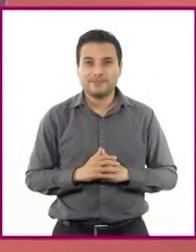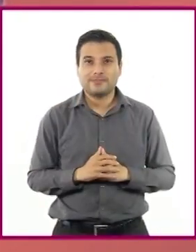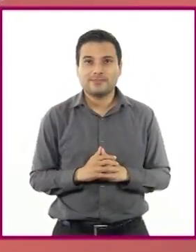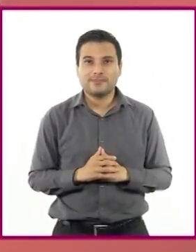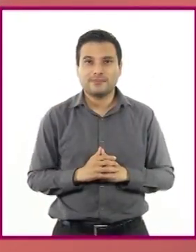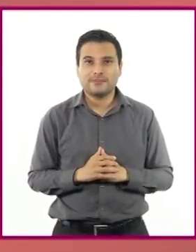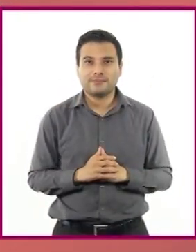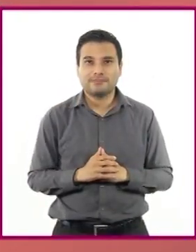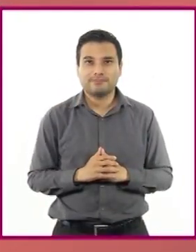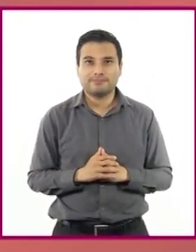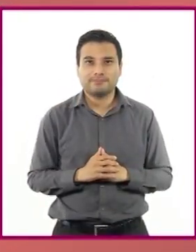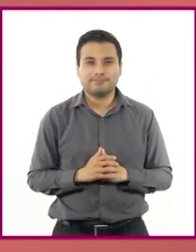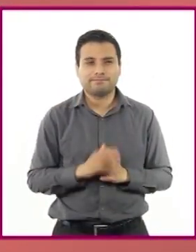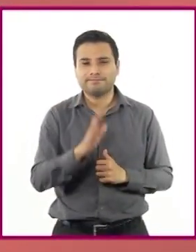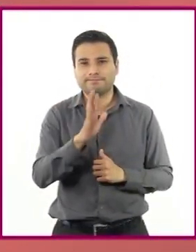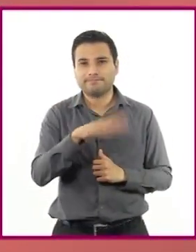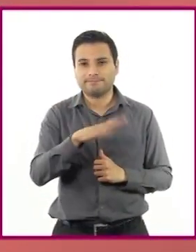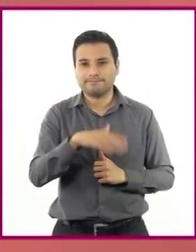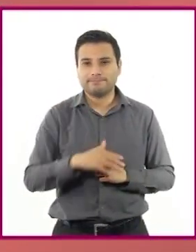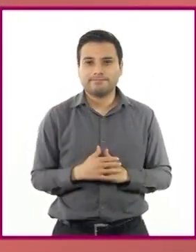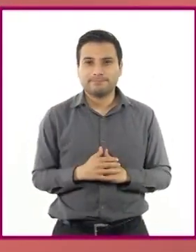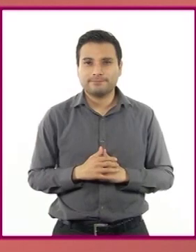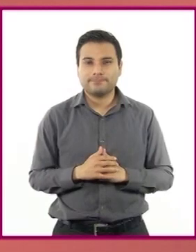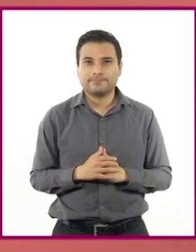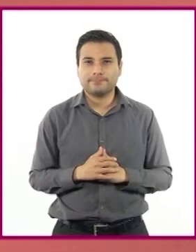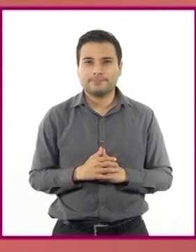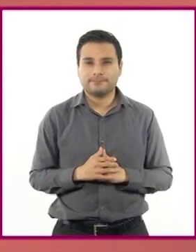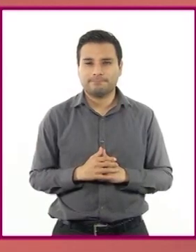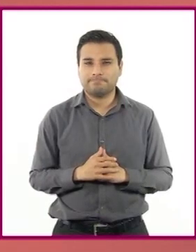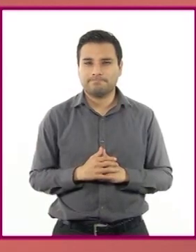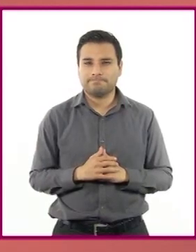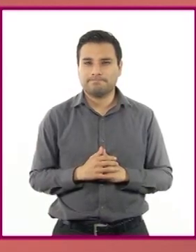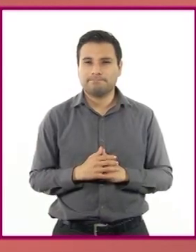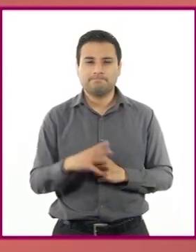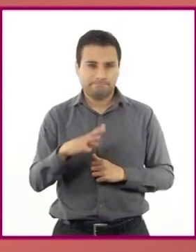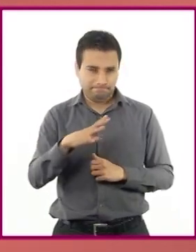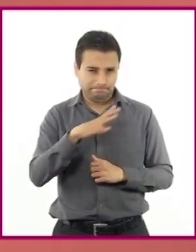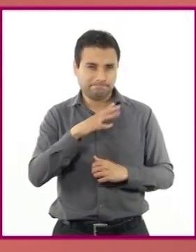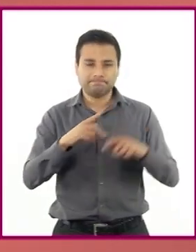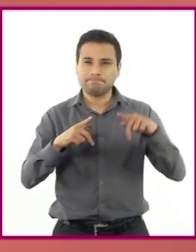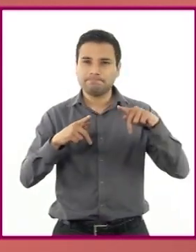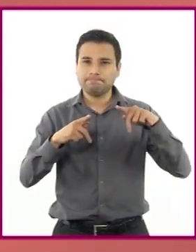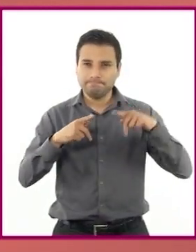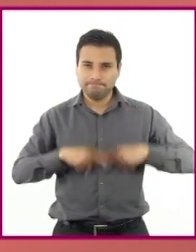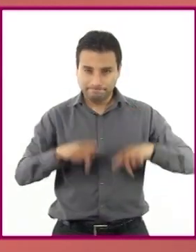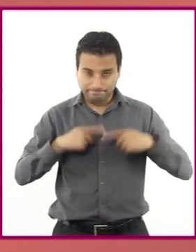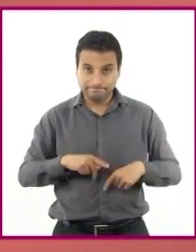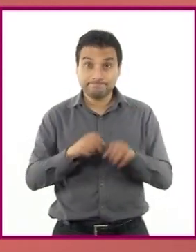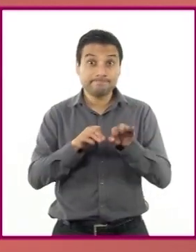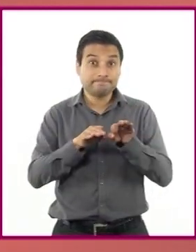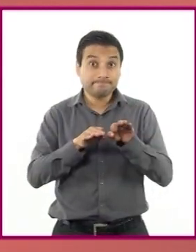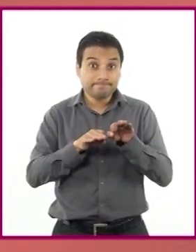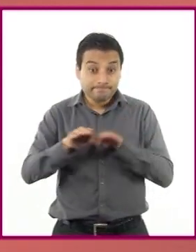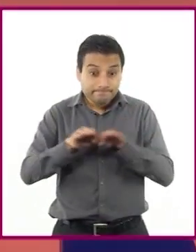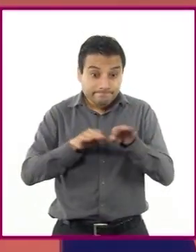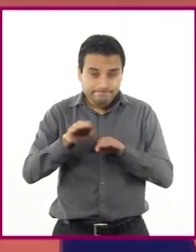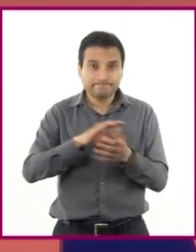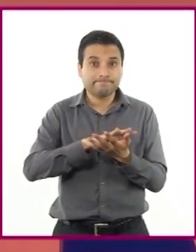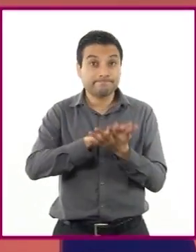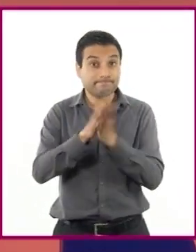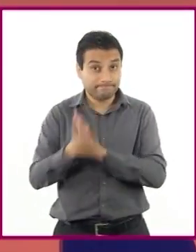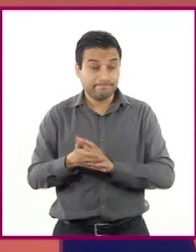Conste. Oye, ¿y si te dijera que hay personas que se dedican a eso? Ah,